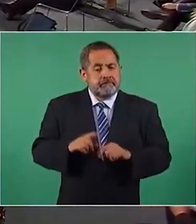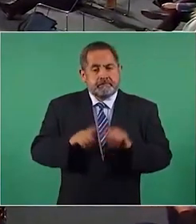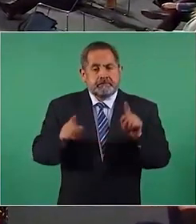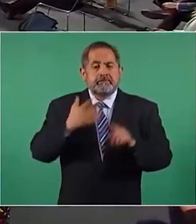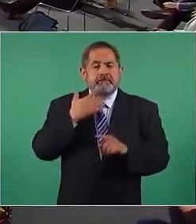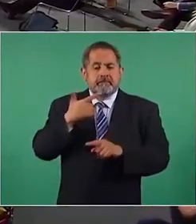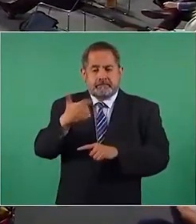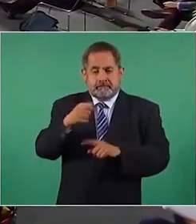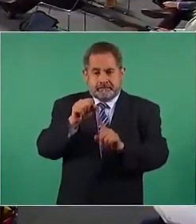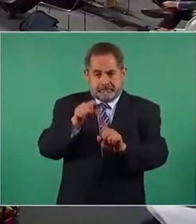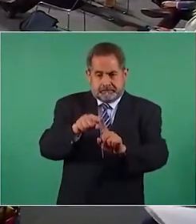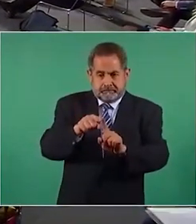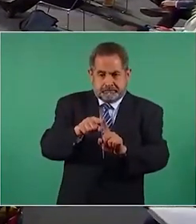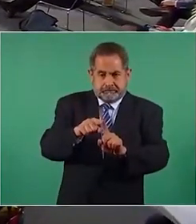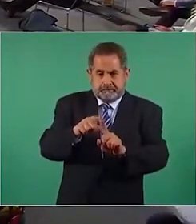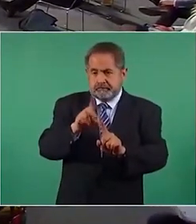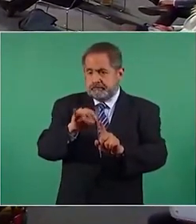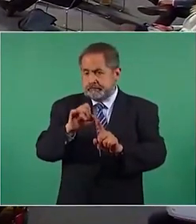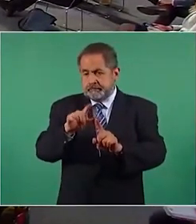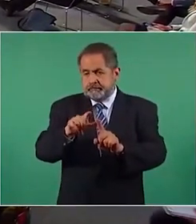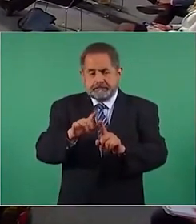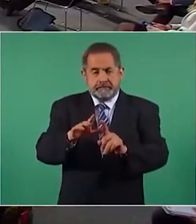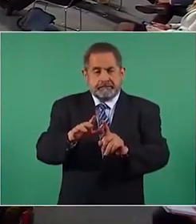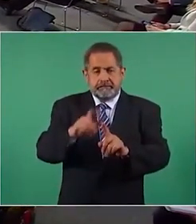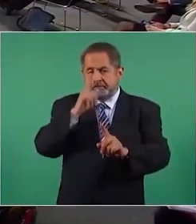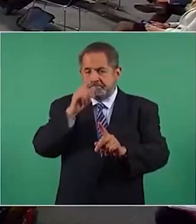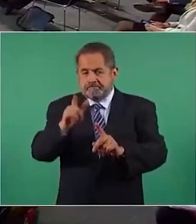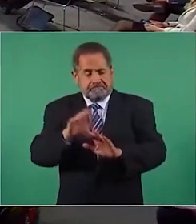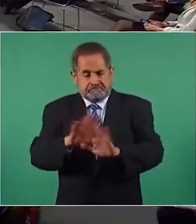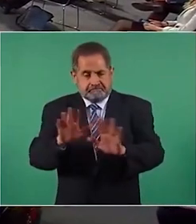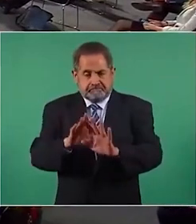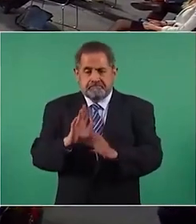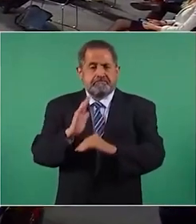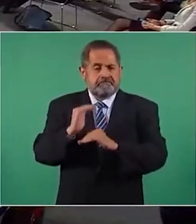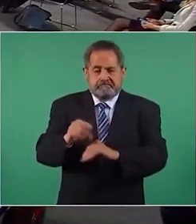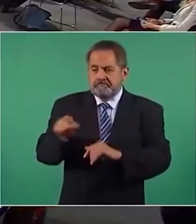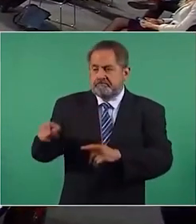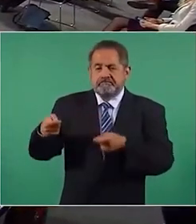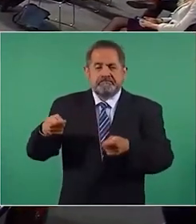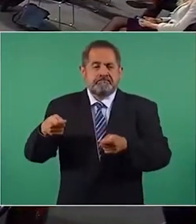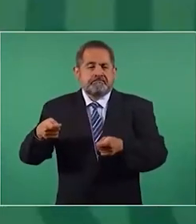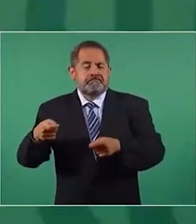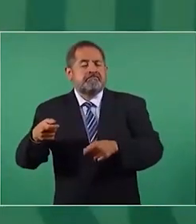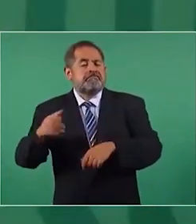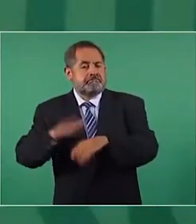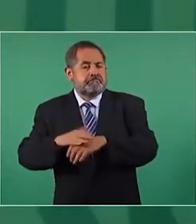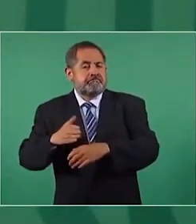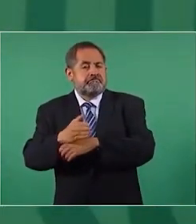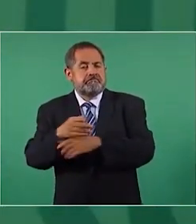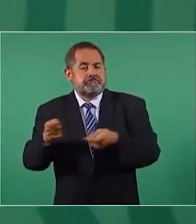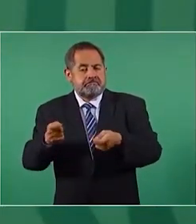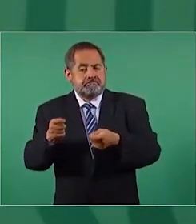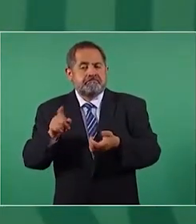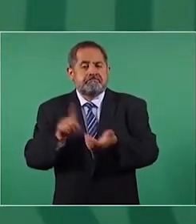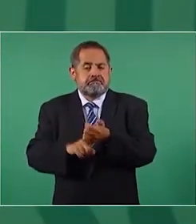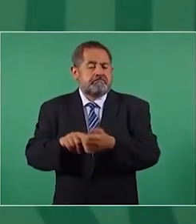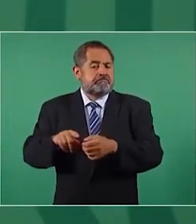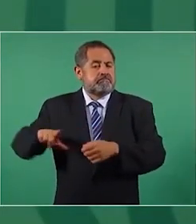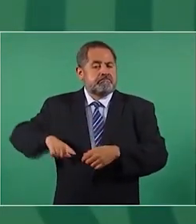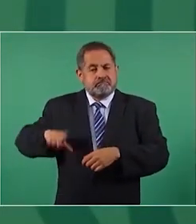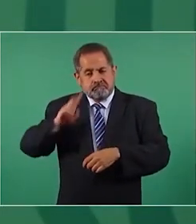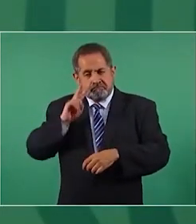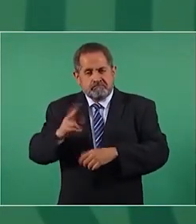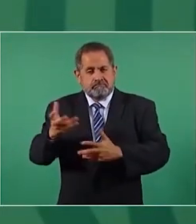gasolina, con el diésel, con la luz, donde hay más control del Estado.